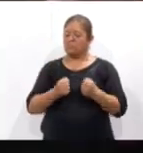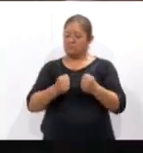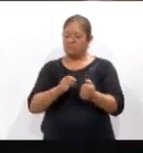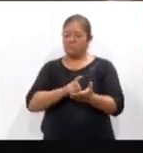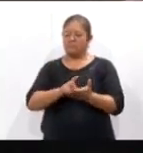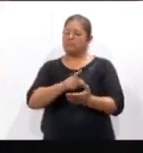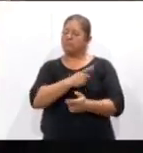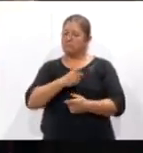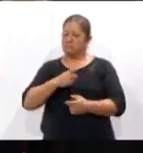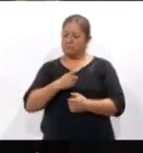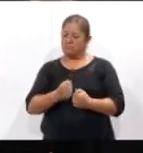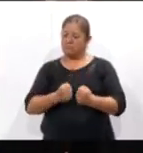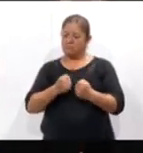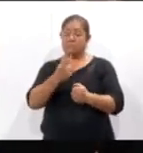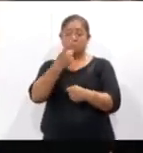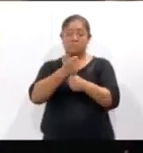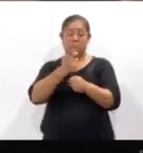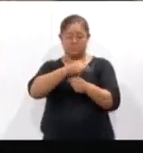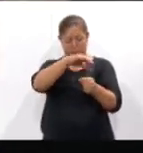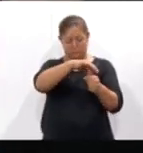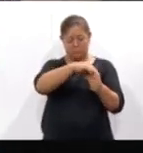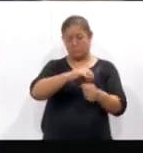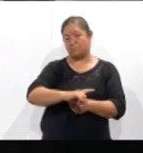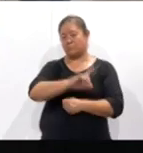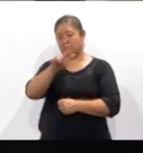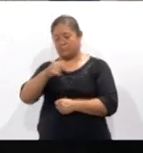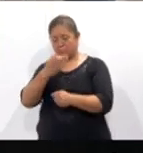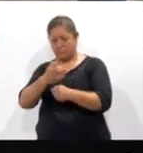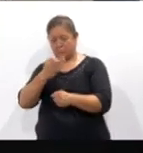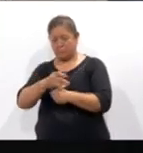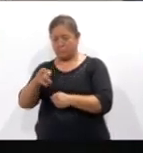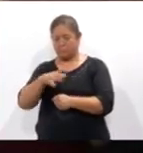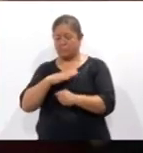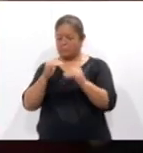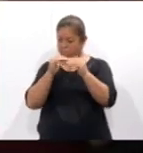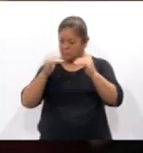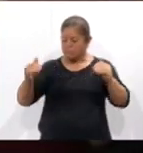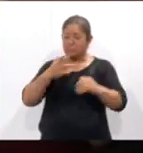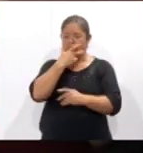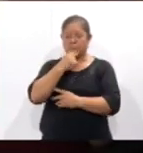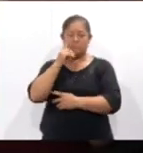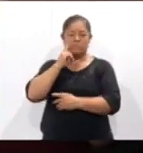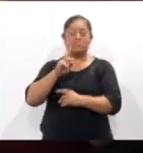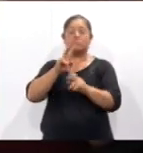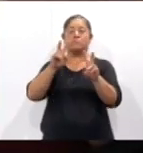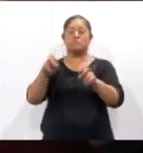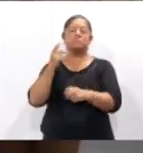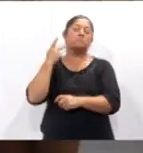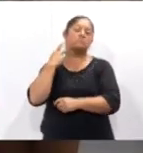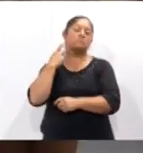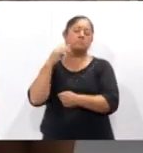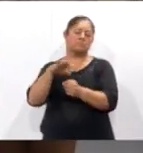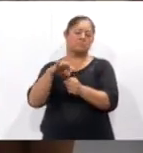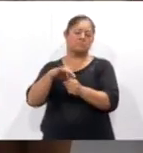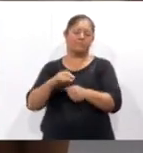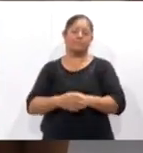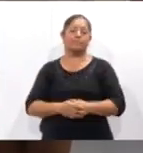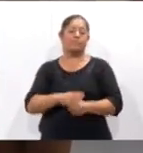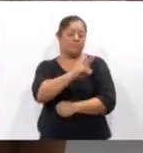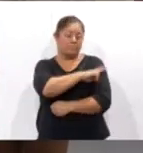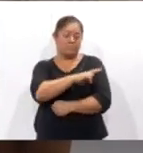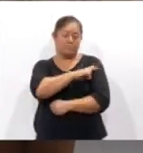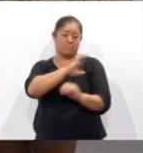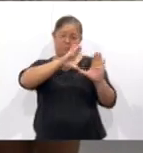han ganado, primero con el derecho al voto y ahora con el fortalecimiento de la paridad de género en el tema político electoral. El vocal de